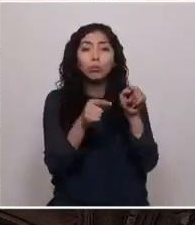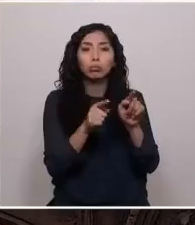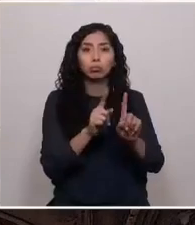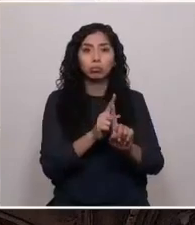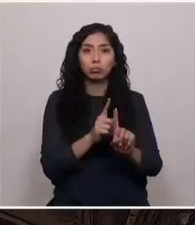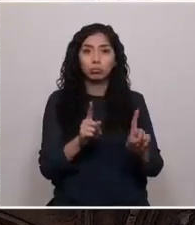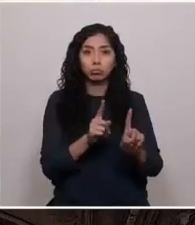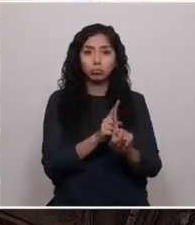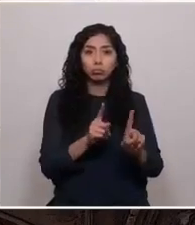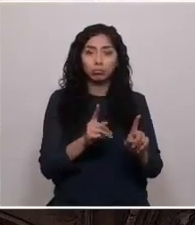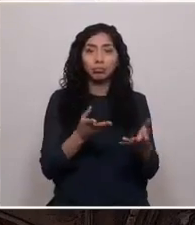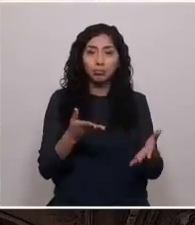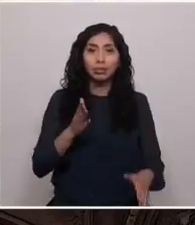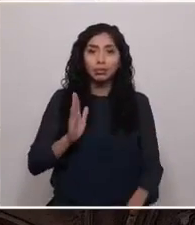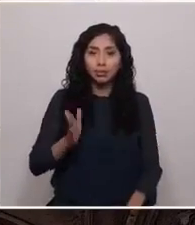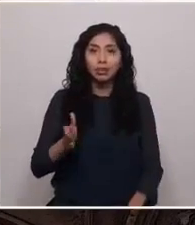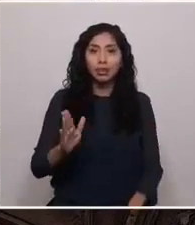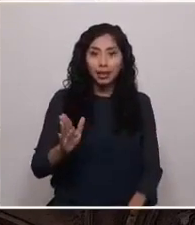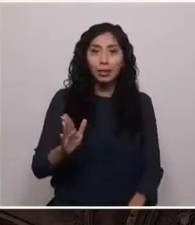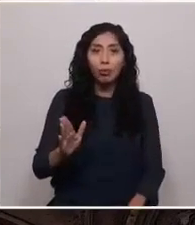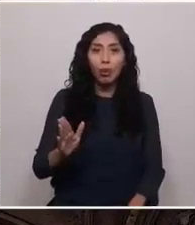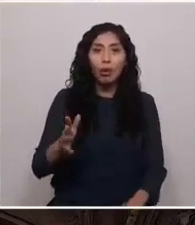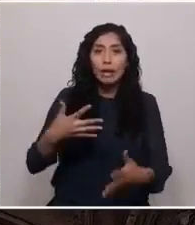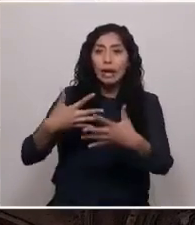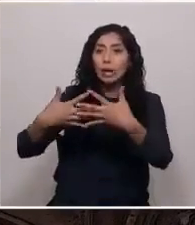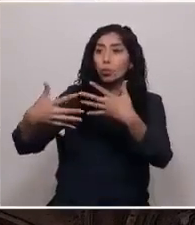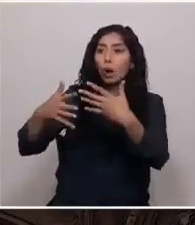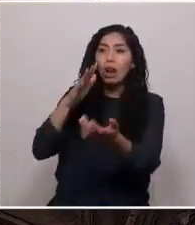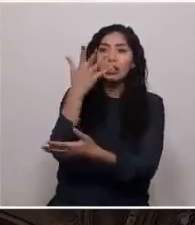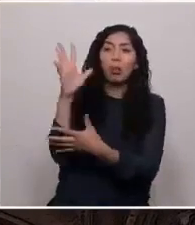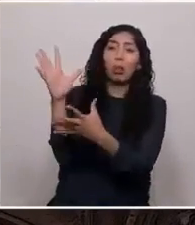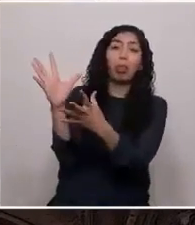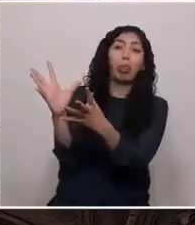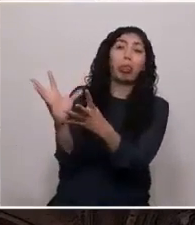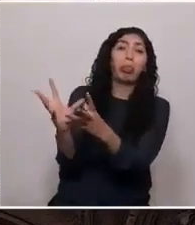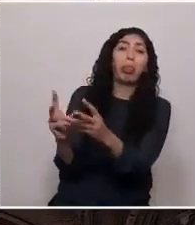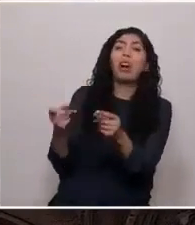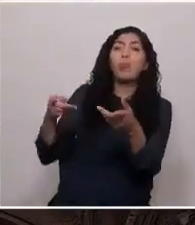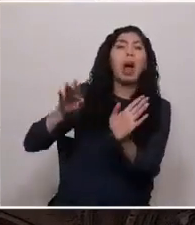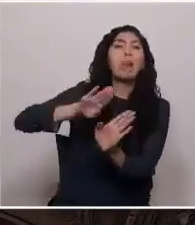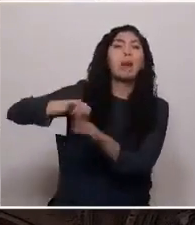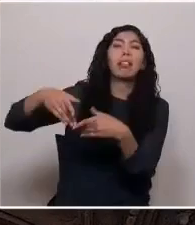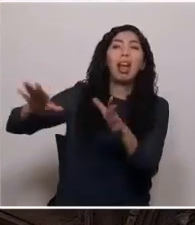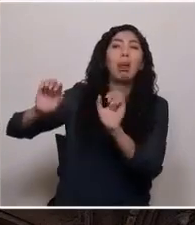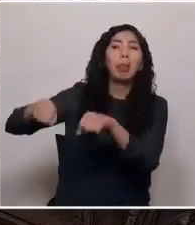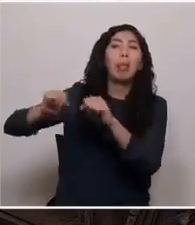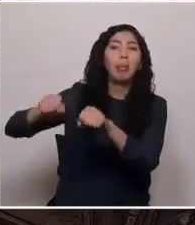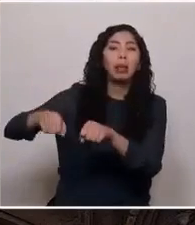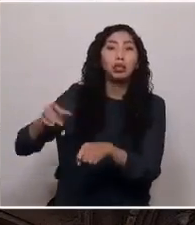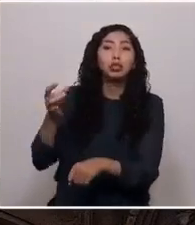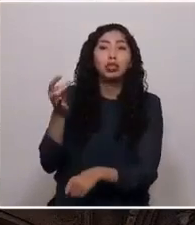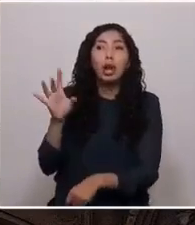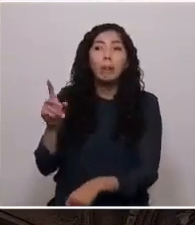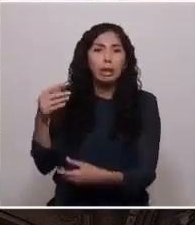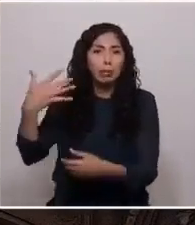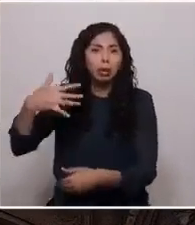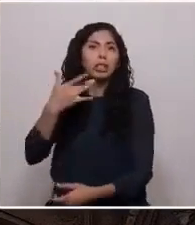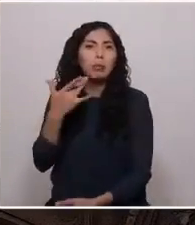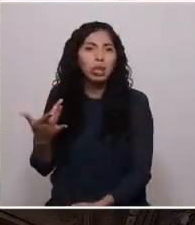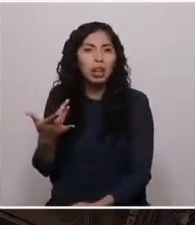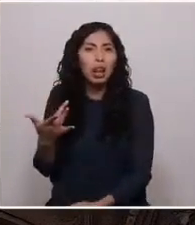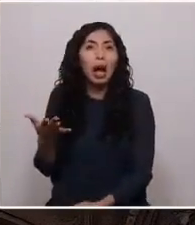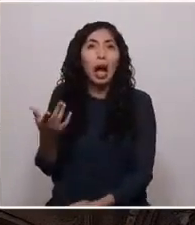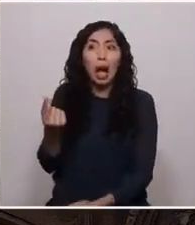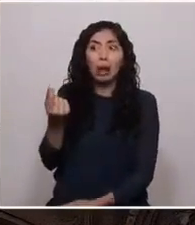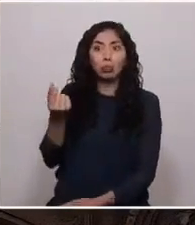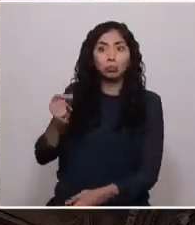seguiremos devastando a la naturaleza como si fuera un objeto externo que solo valoramos porque nos proporciona, lo